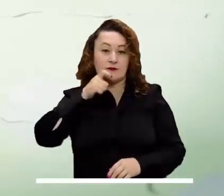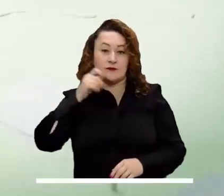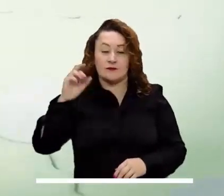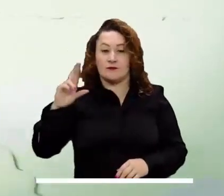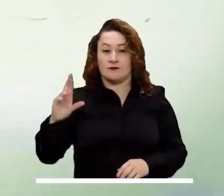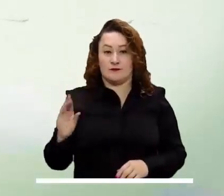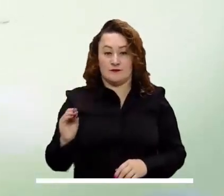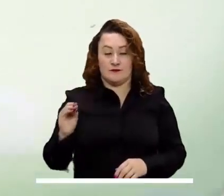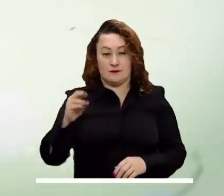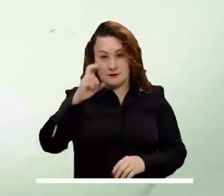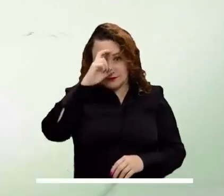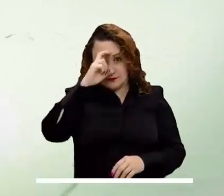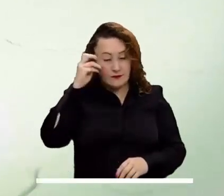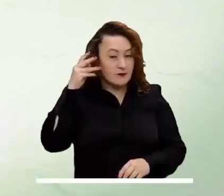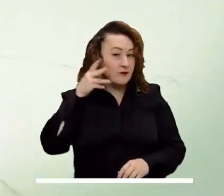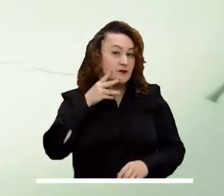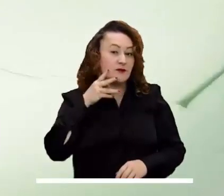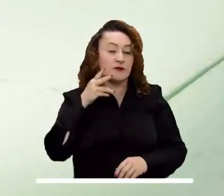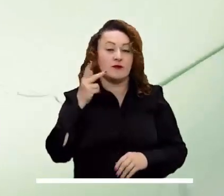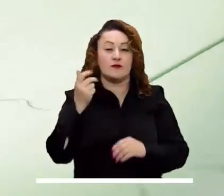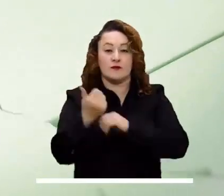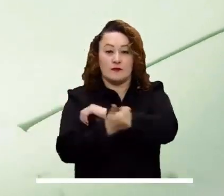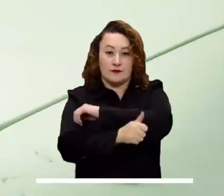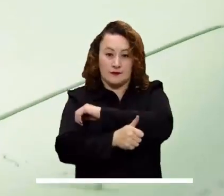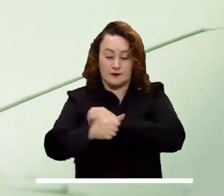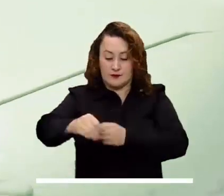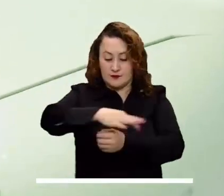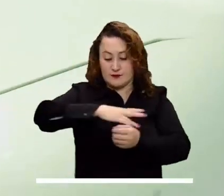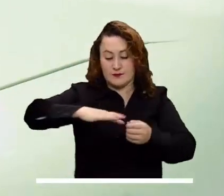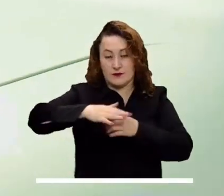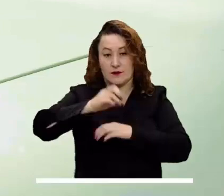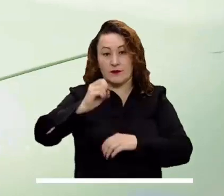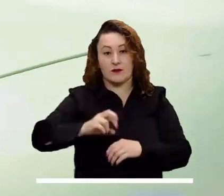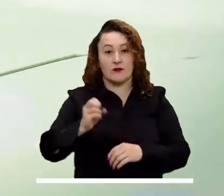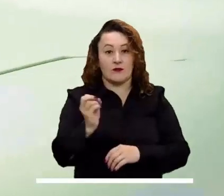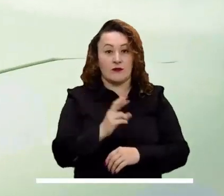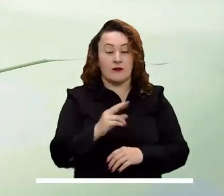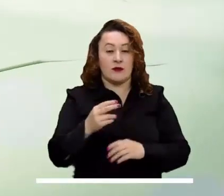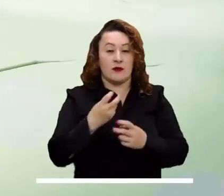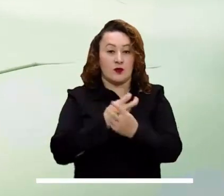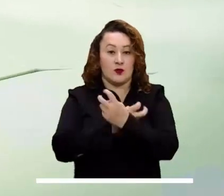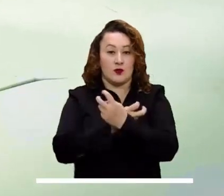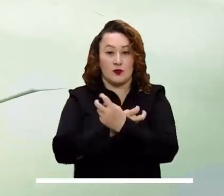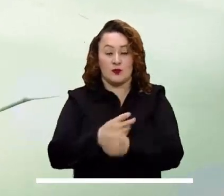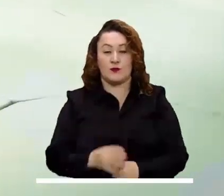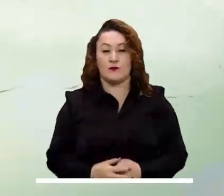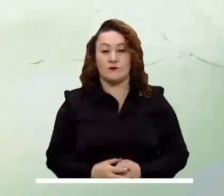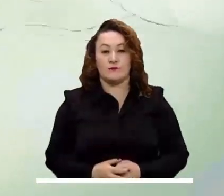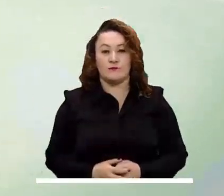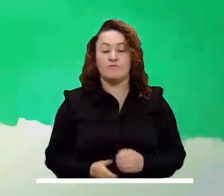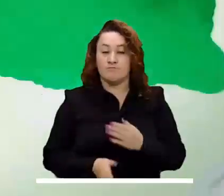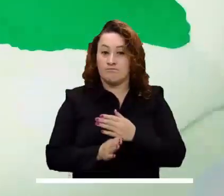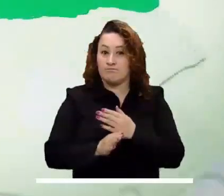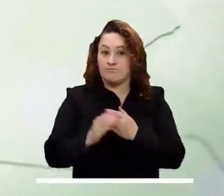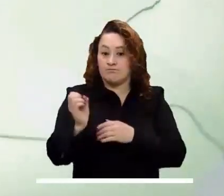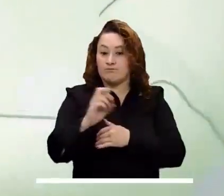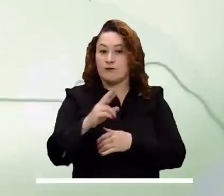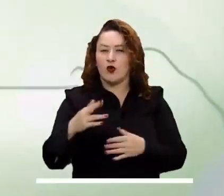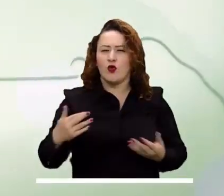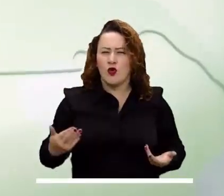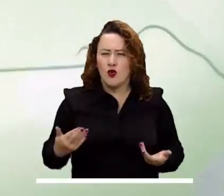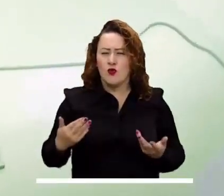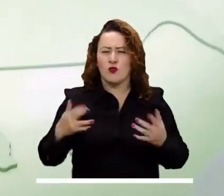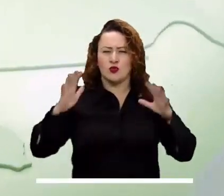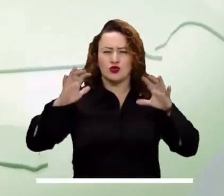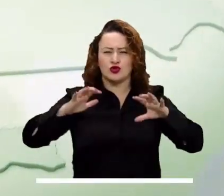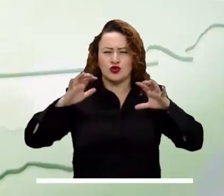Antioquia, Caldas, Rizaralda, norte de Santander, Boyacá, Cundinamarca y sur y oriente de Huila. Continuamos con la Orinoquía,